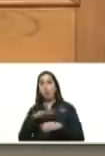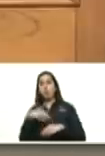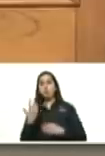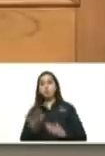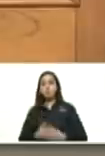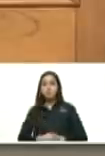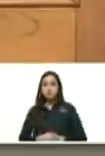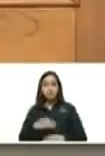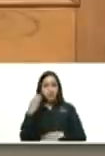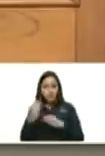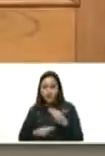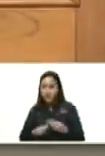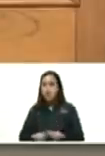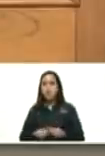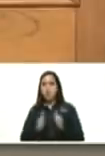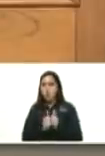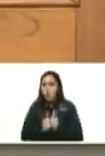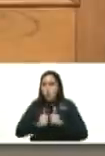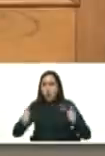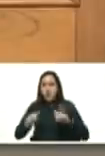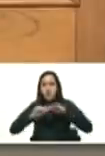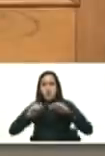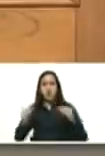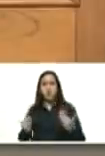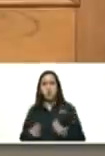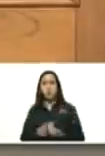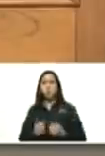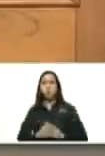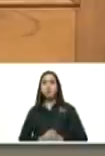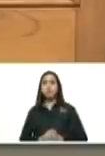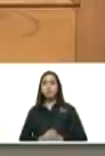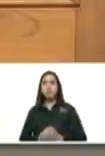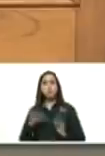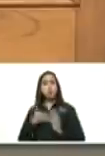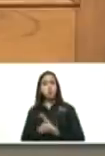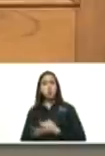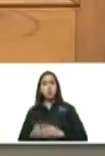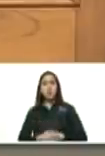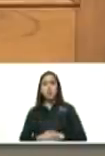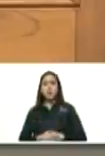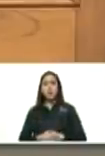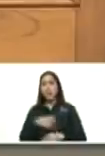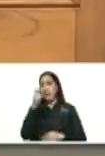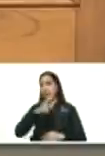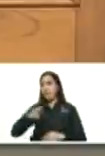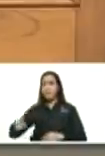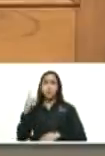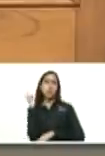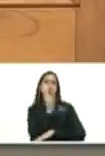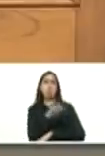tratando de dividir al mundo entre los autoritarios